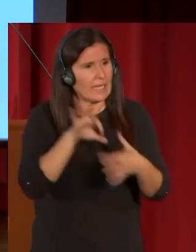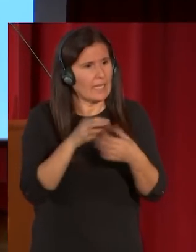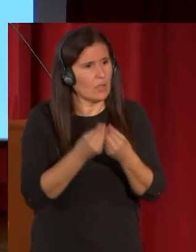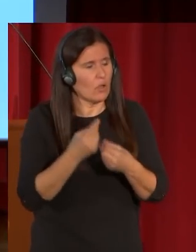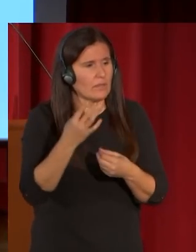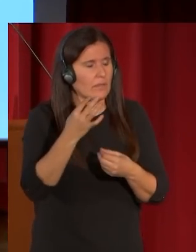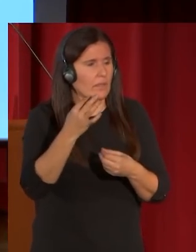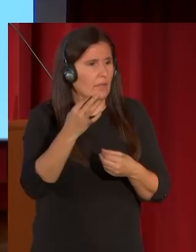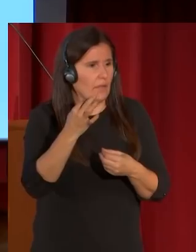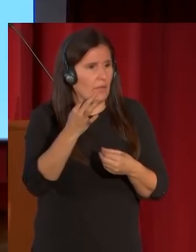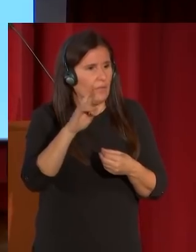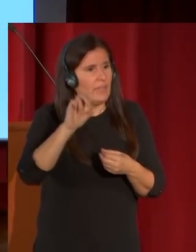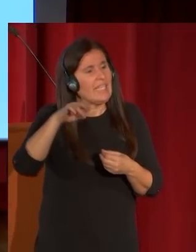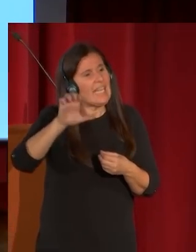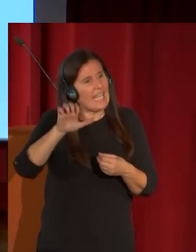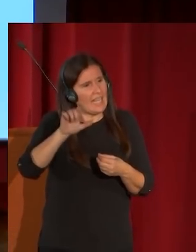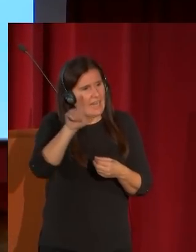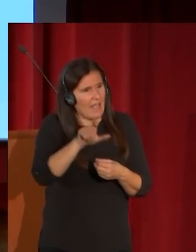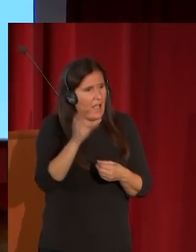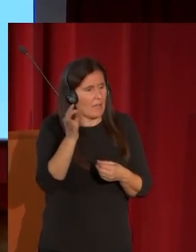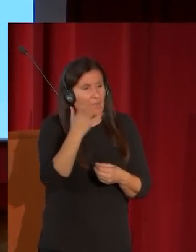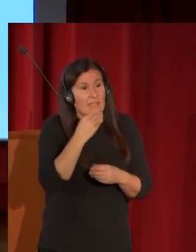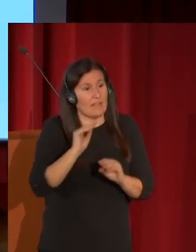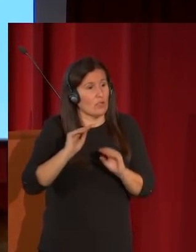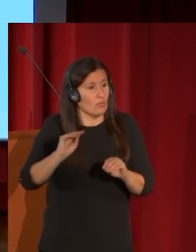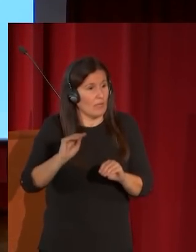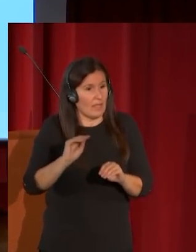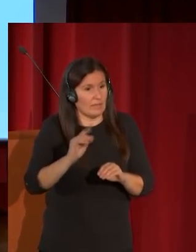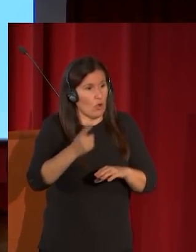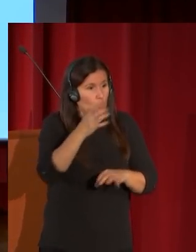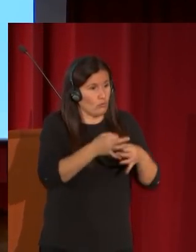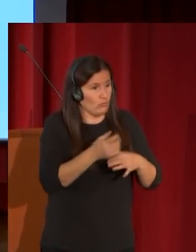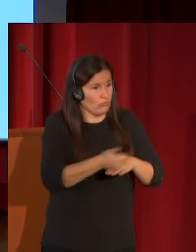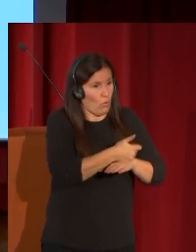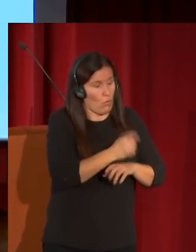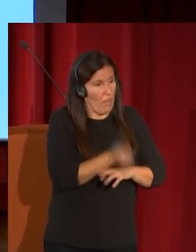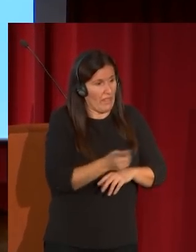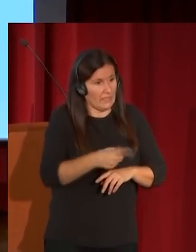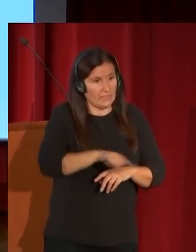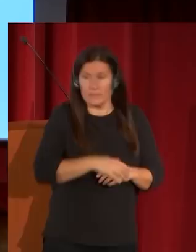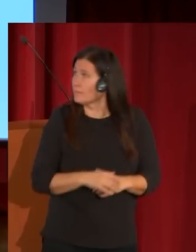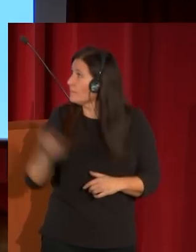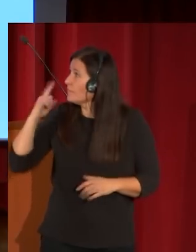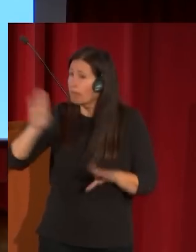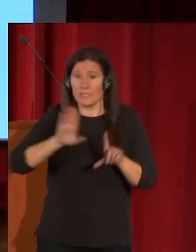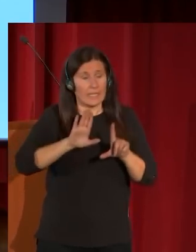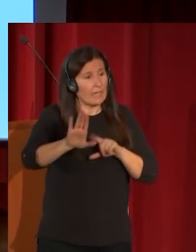Friné la belleza de Friné ante los jueces y fíjense aquí en el fondo está ambientado en el palacio Colonna